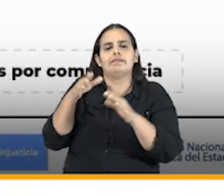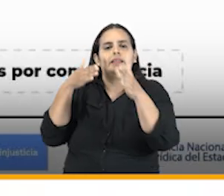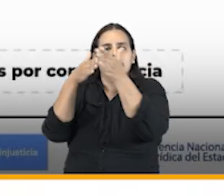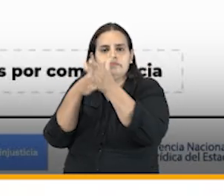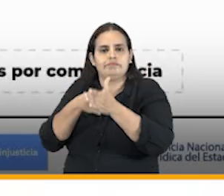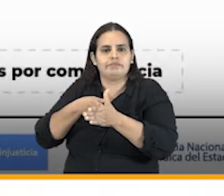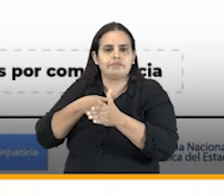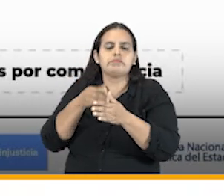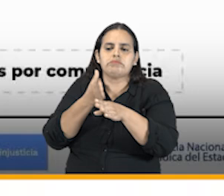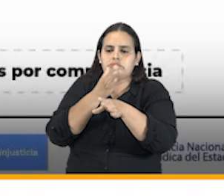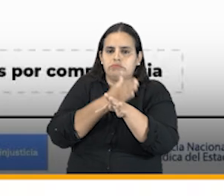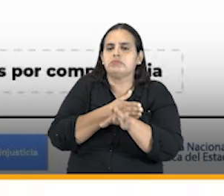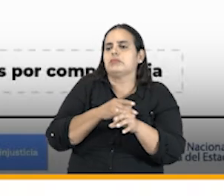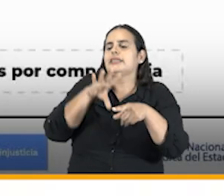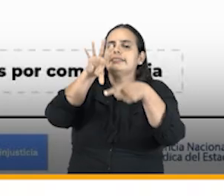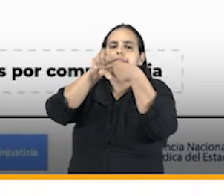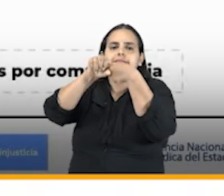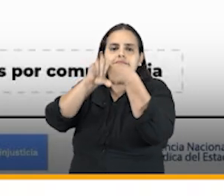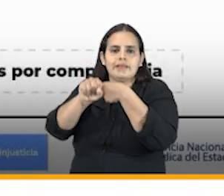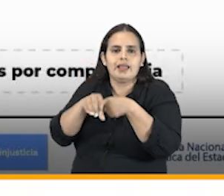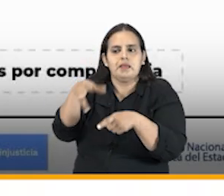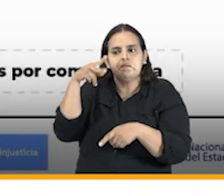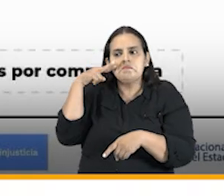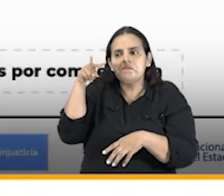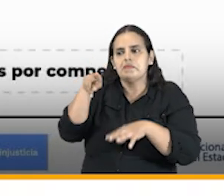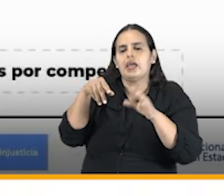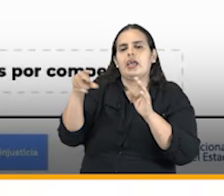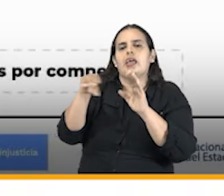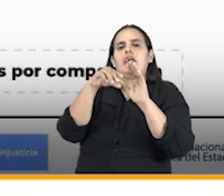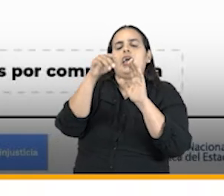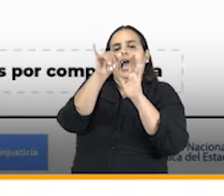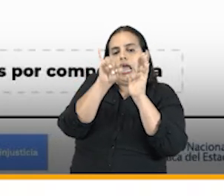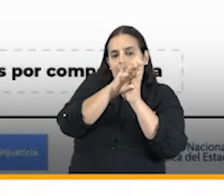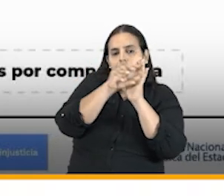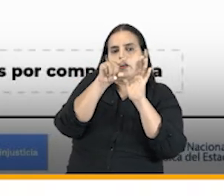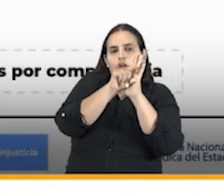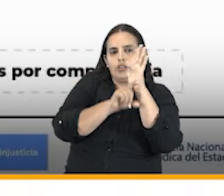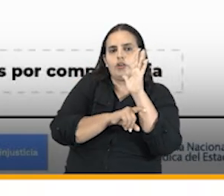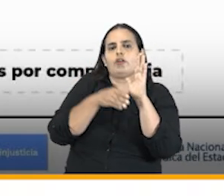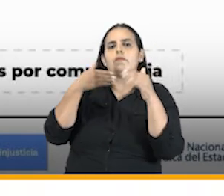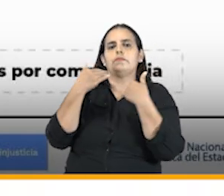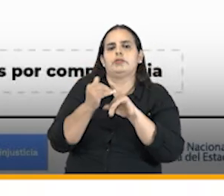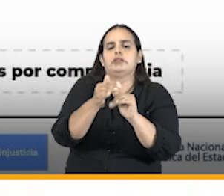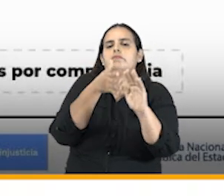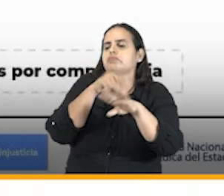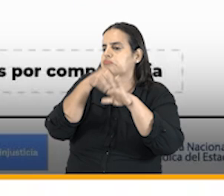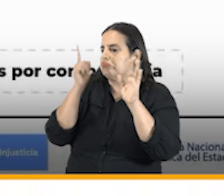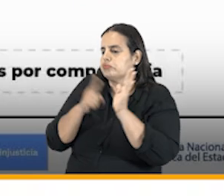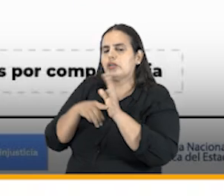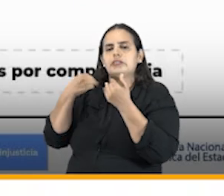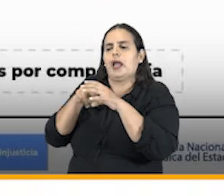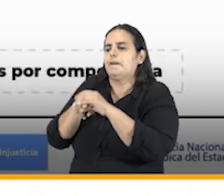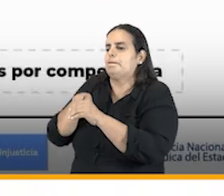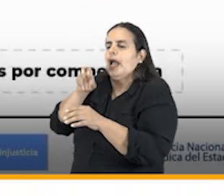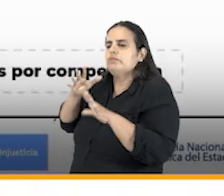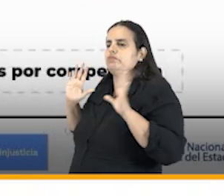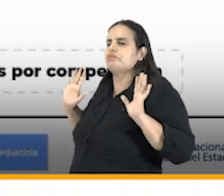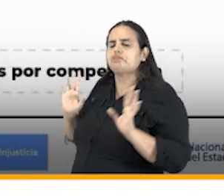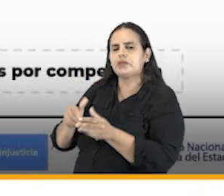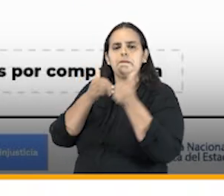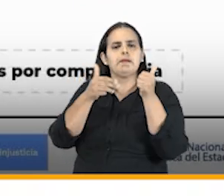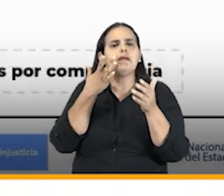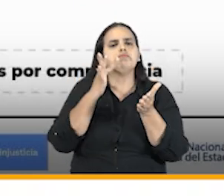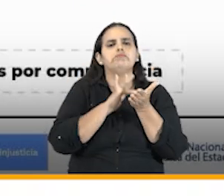en los que la agencia fue citada por virtud de disposiciones del código general del proceso solicitando en todas la desvinculación de la entidad